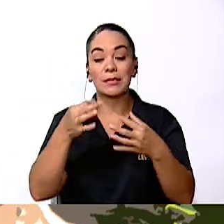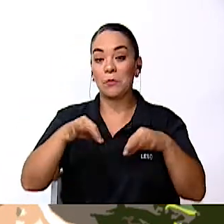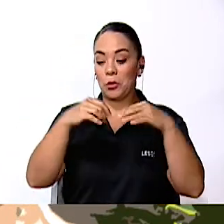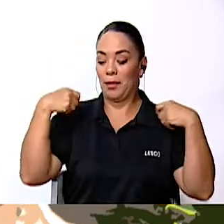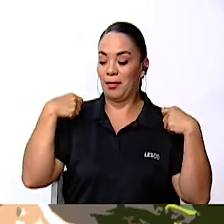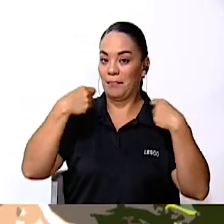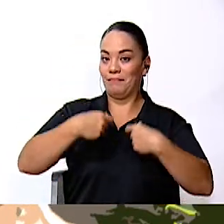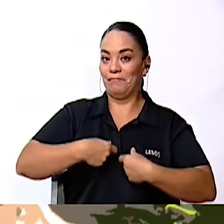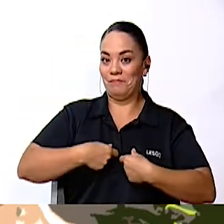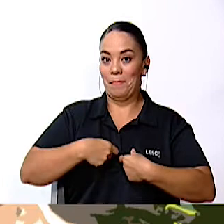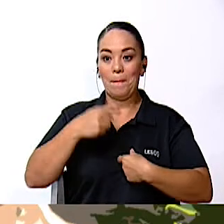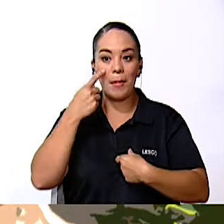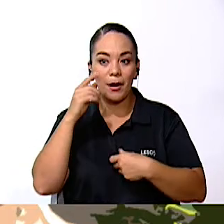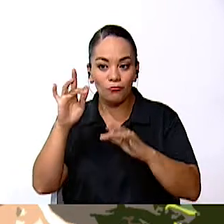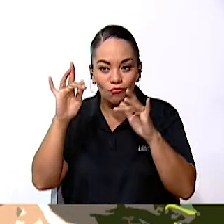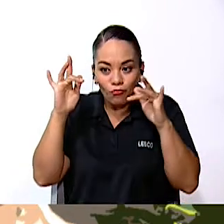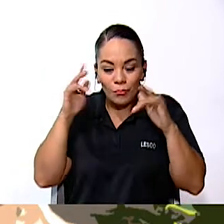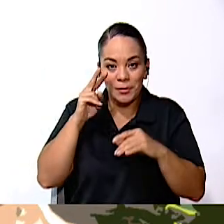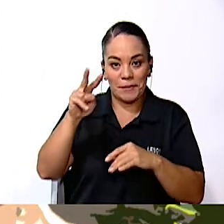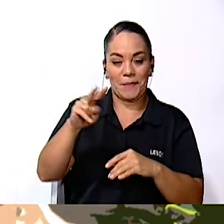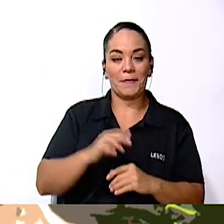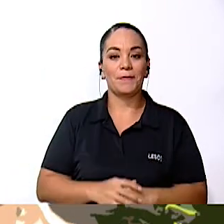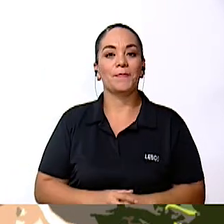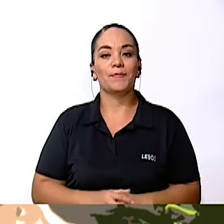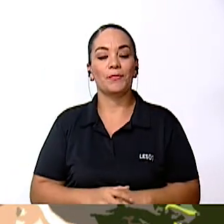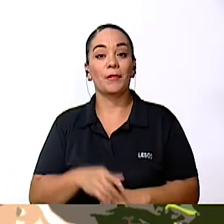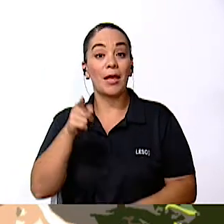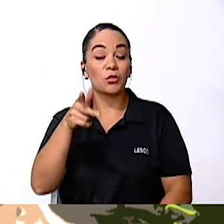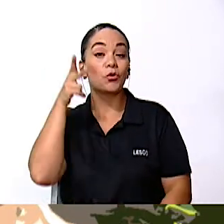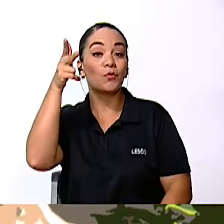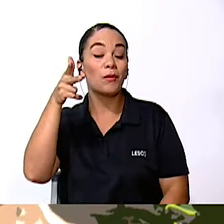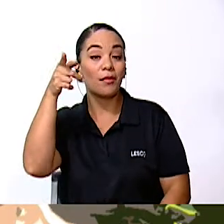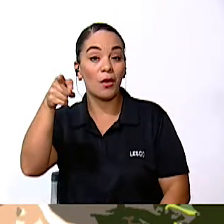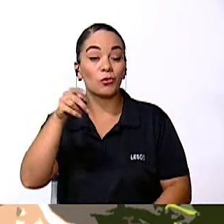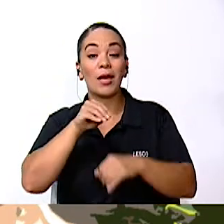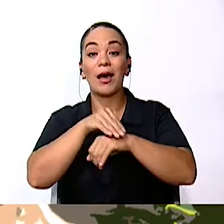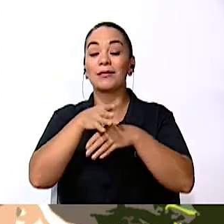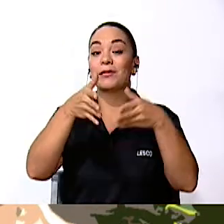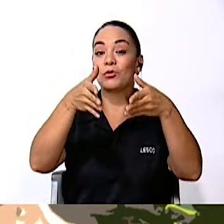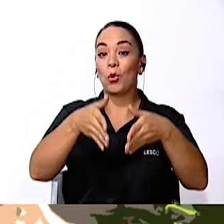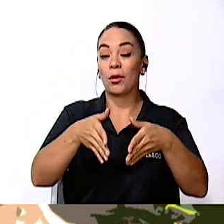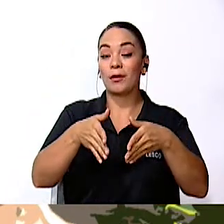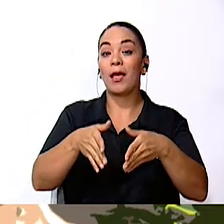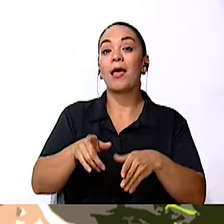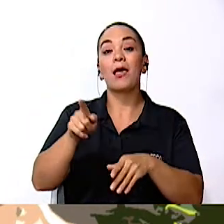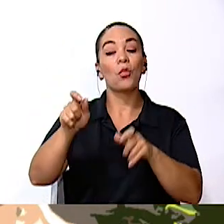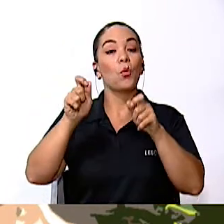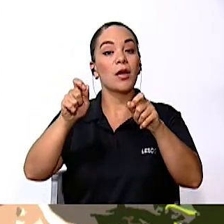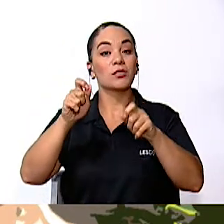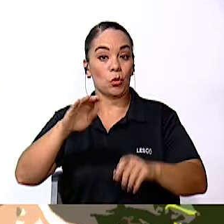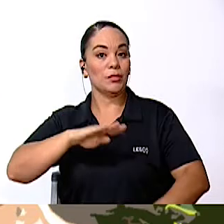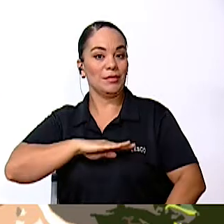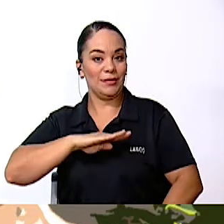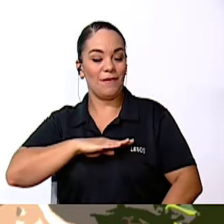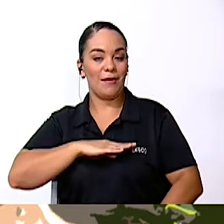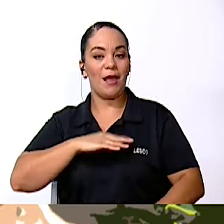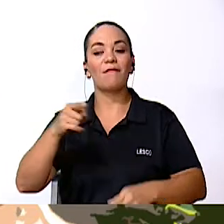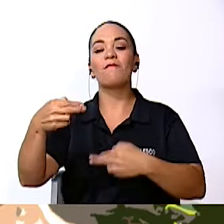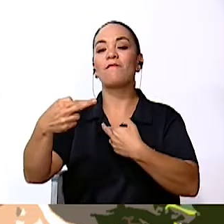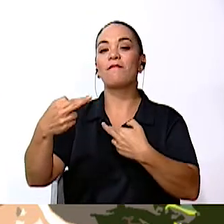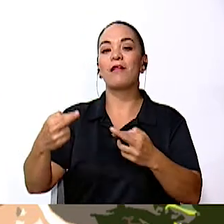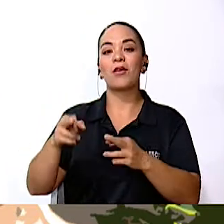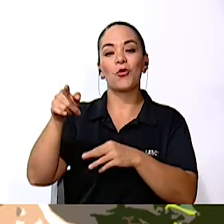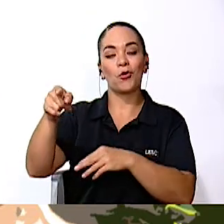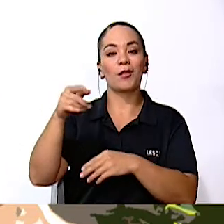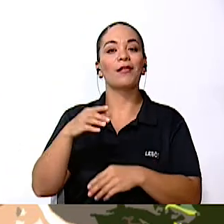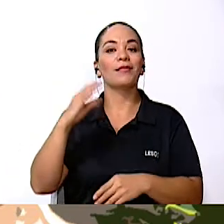chaleco Estos videos son del asesor de educación cívica De la, como dice ahí, de la Regional de Cartago Y este,